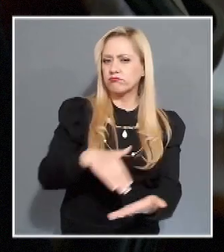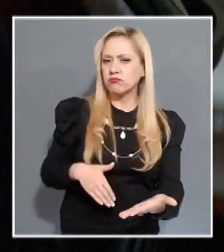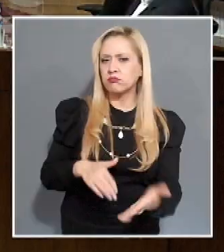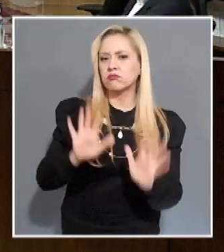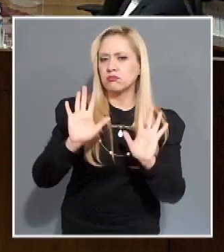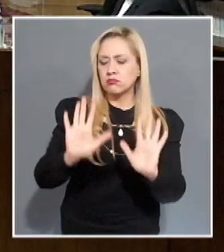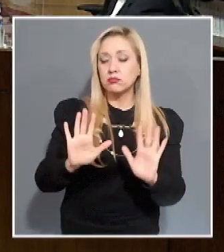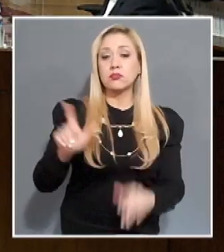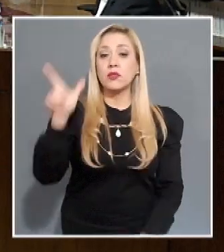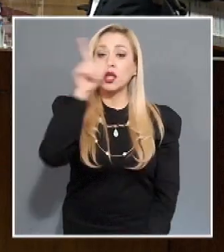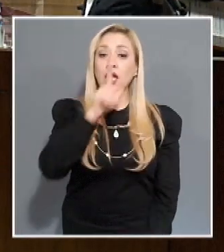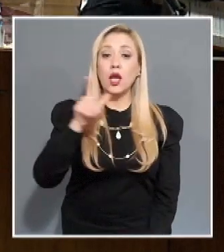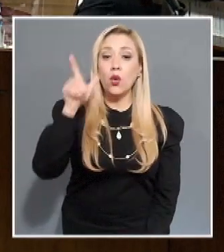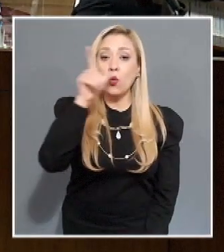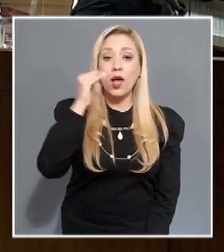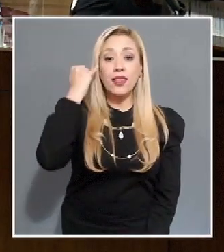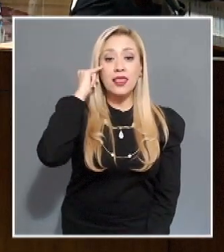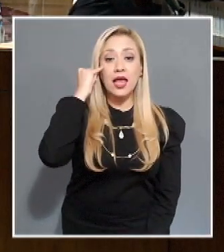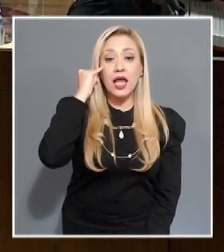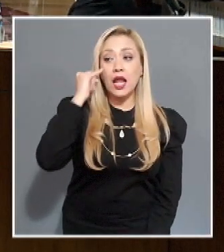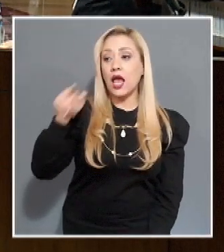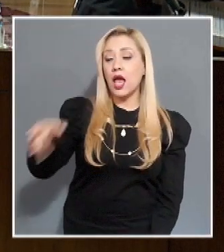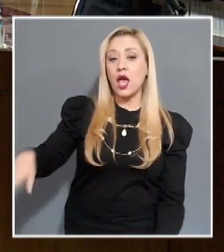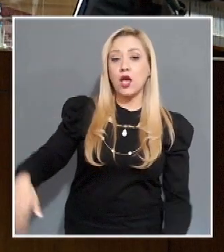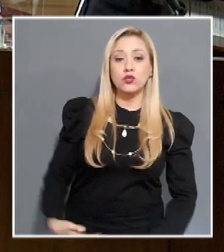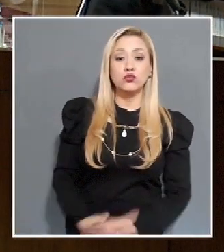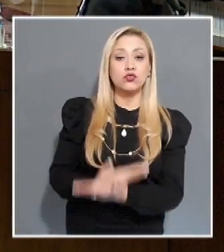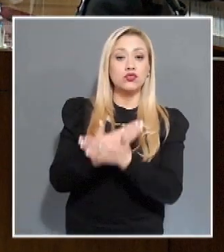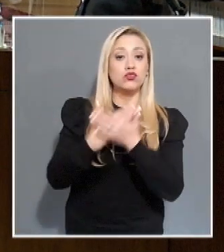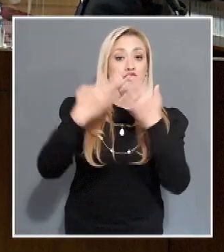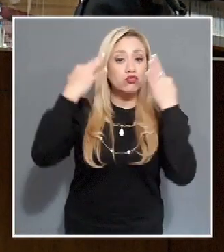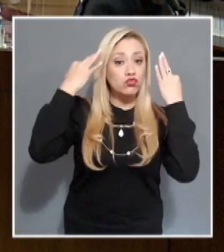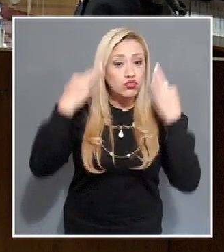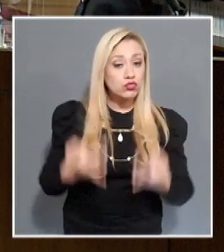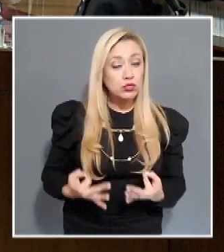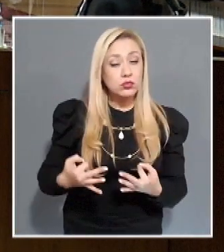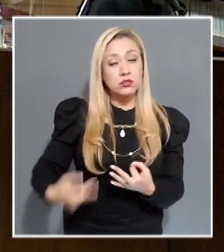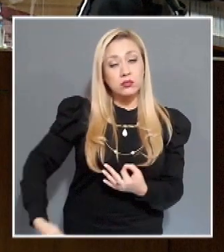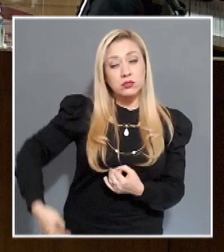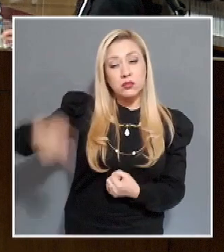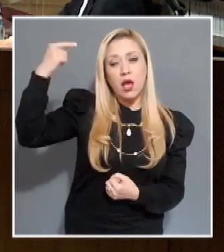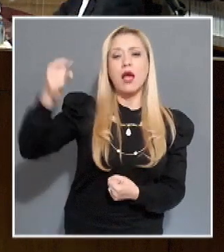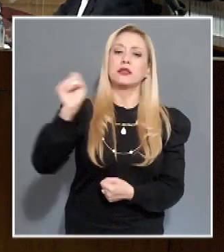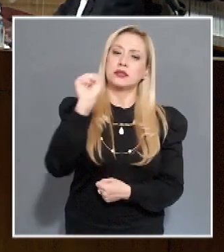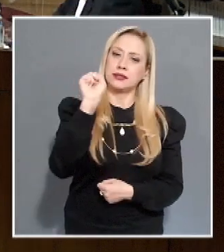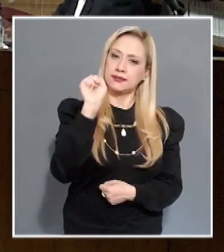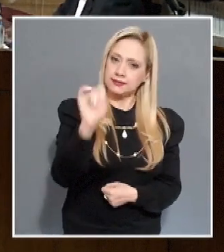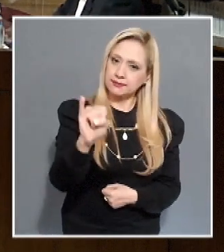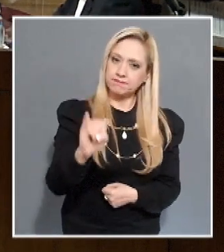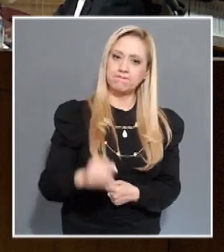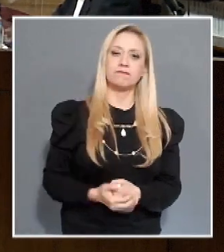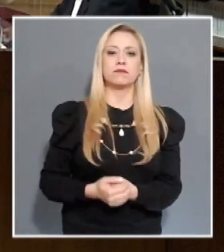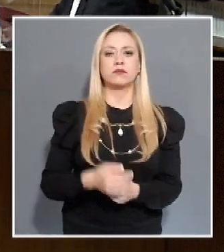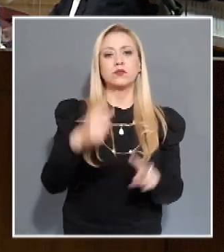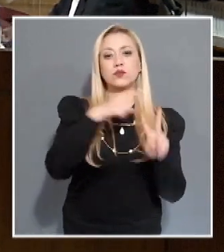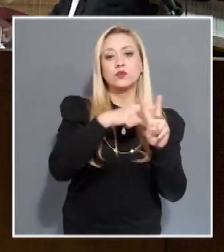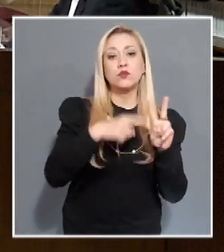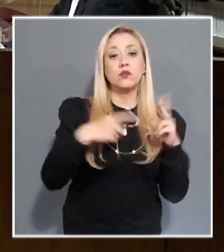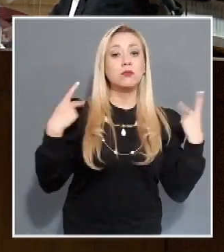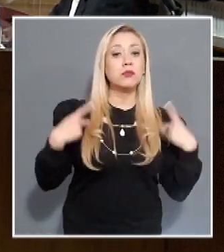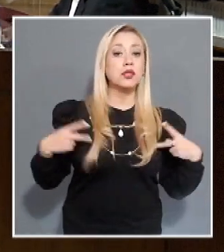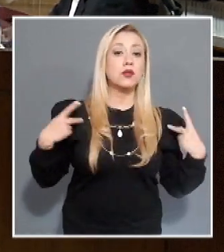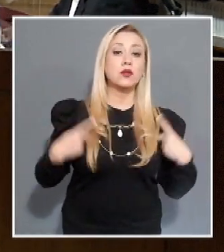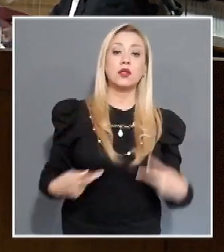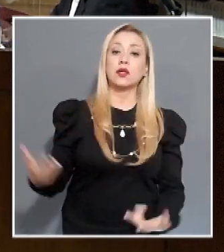lengua indígena. El Tribunal Electoral también desechó las demandas presentadas en contra de las dos personas que fueron propuestas por la